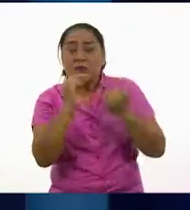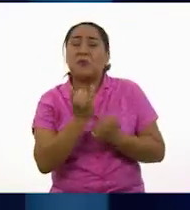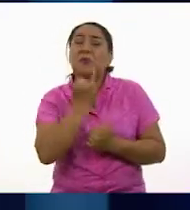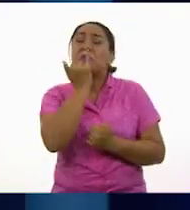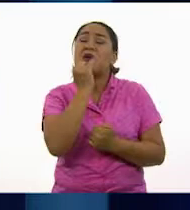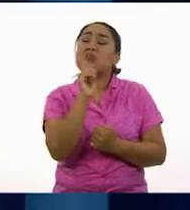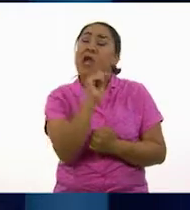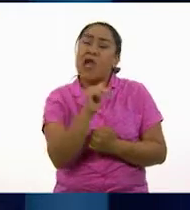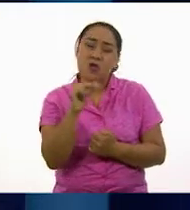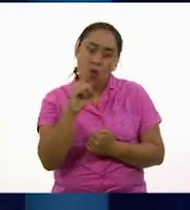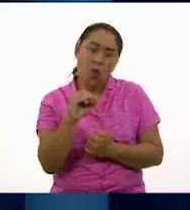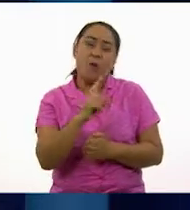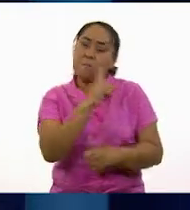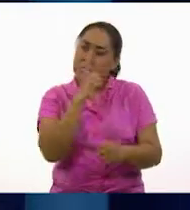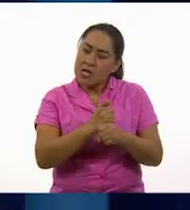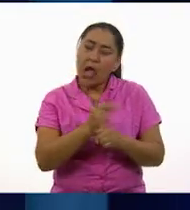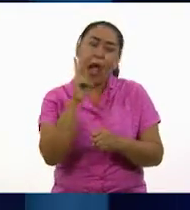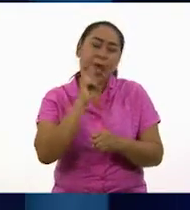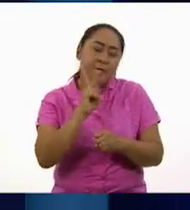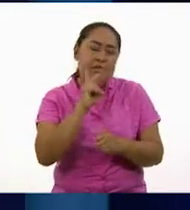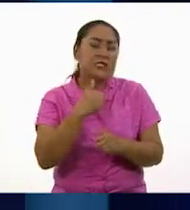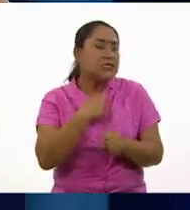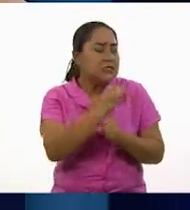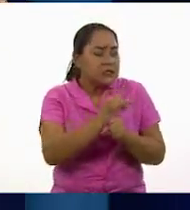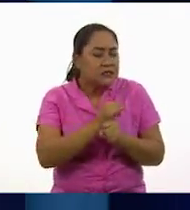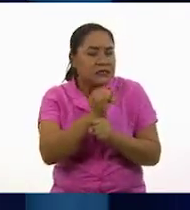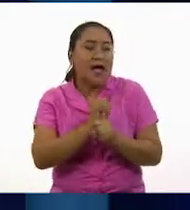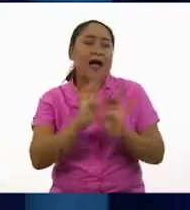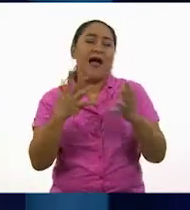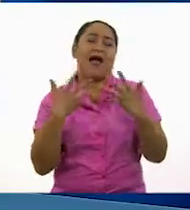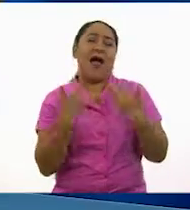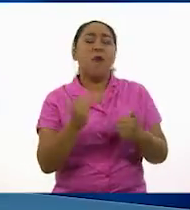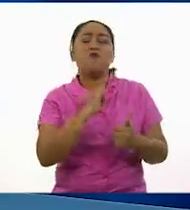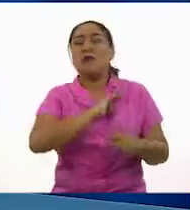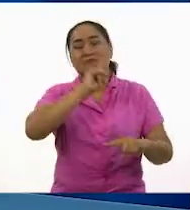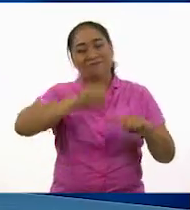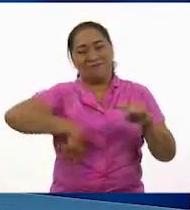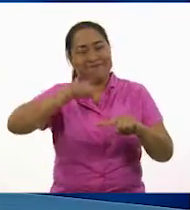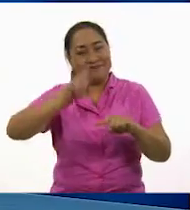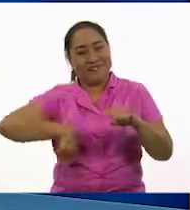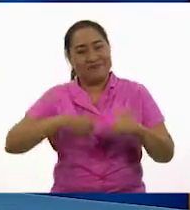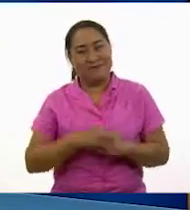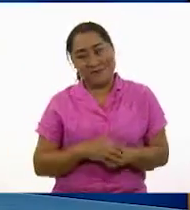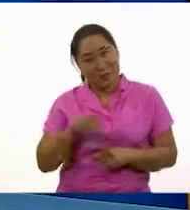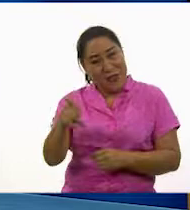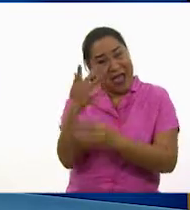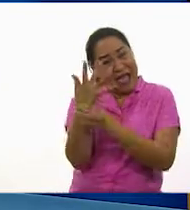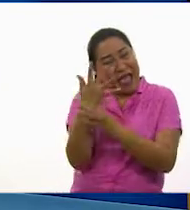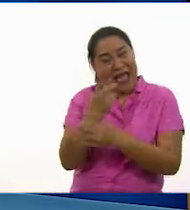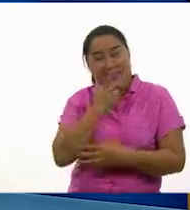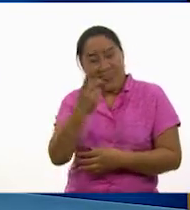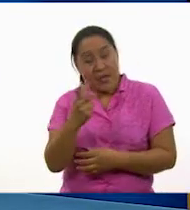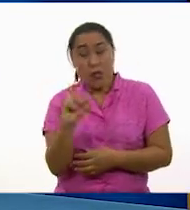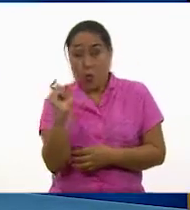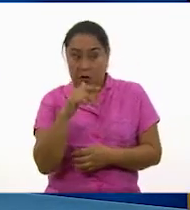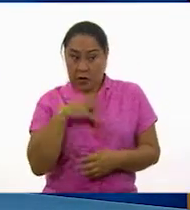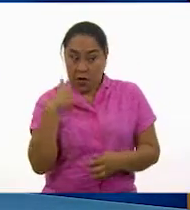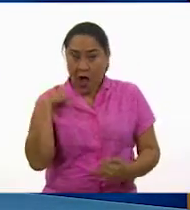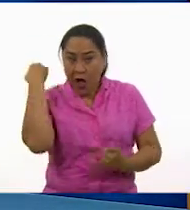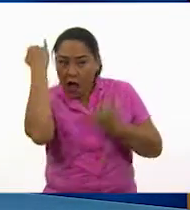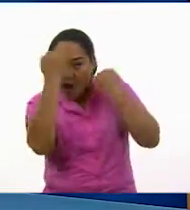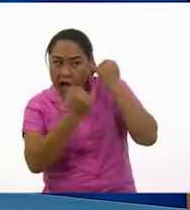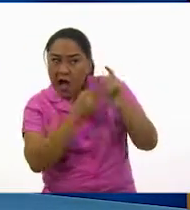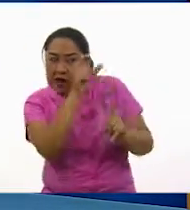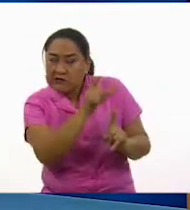que con un poco de conocimiento y empatía pueden ser rotos. ¡Tú lo has dicho! Los estereotipos y